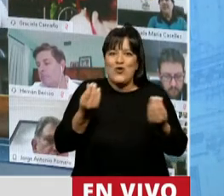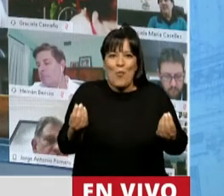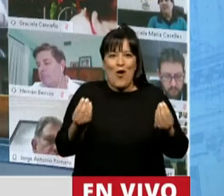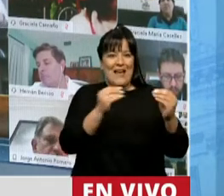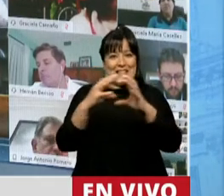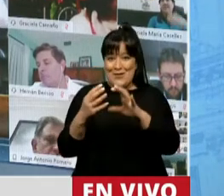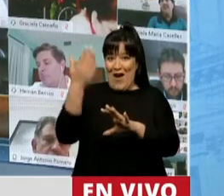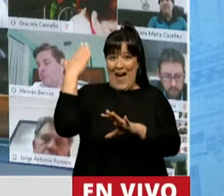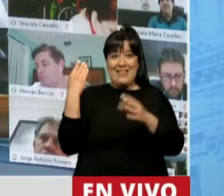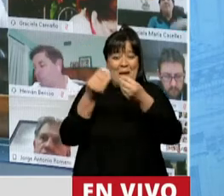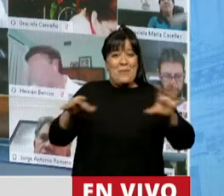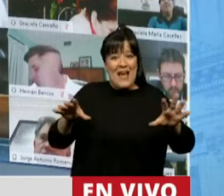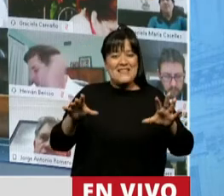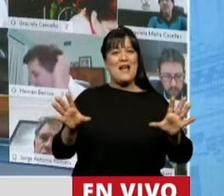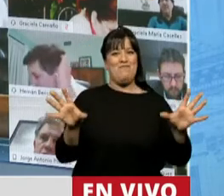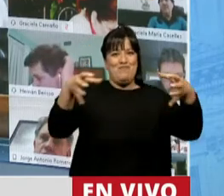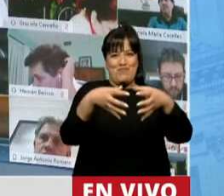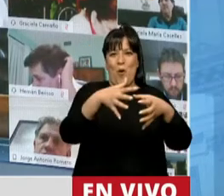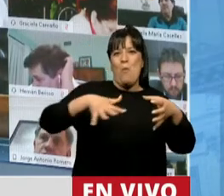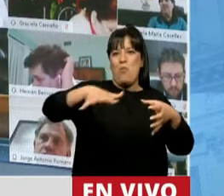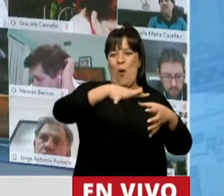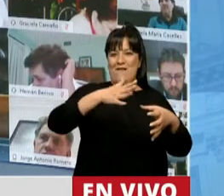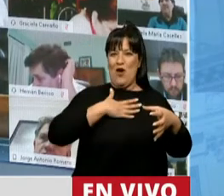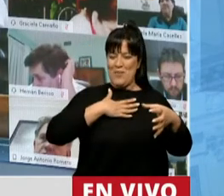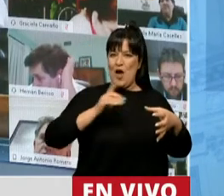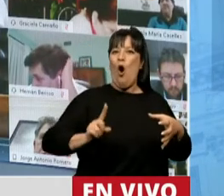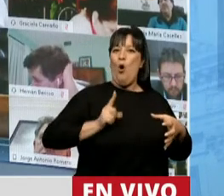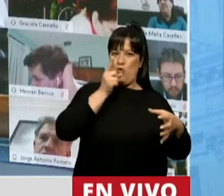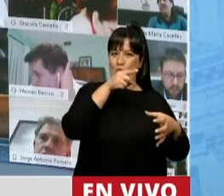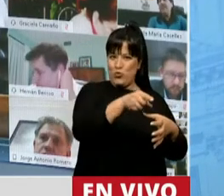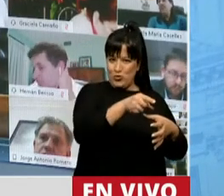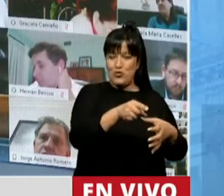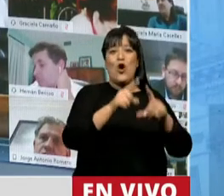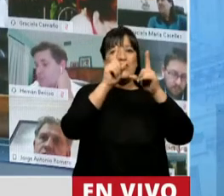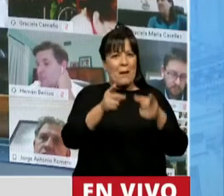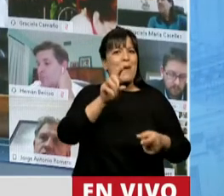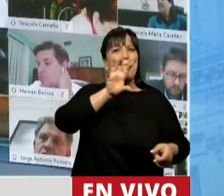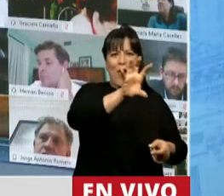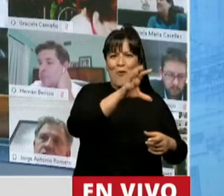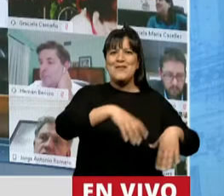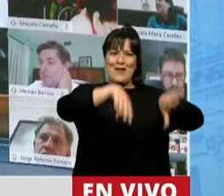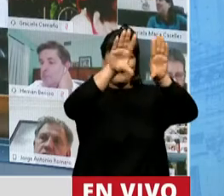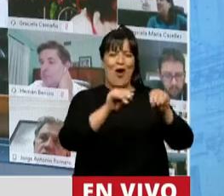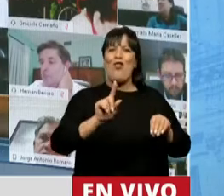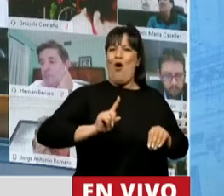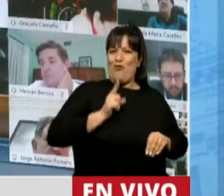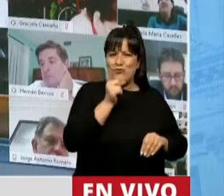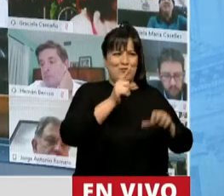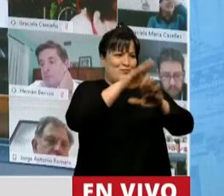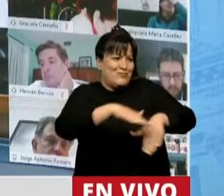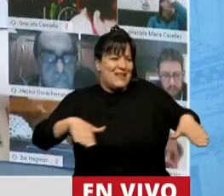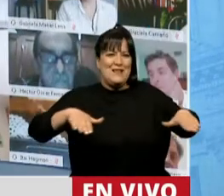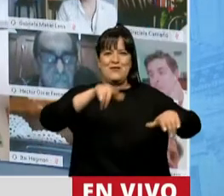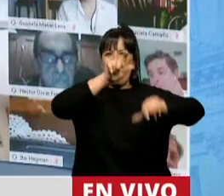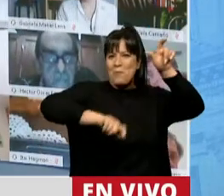iniciaba con un coro de mi pueblo. Que es un orgullo no solamente para mi pueblo, sino para mi provincia. Que lo integran niños y personas